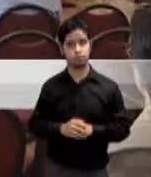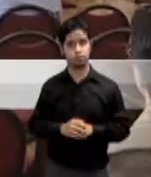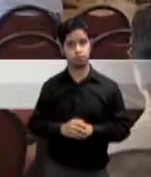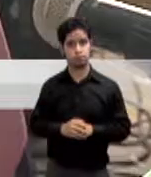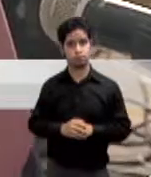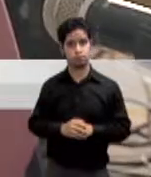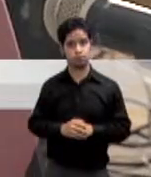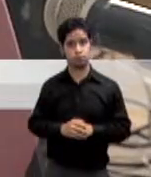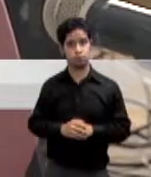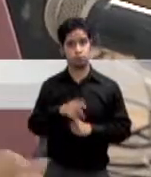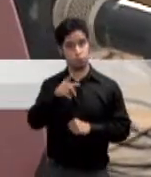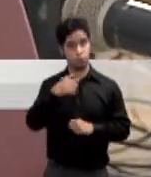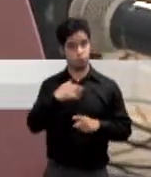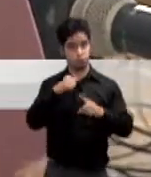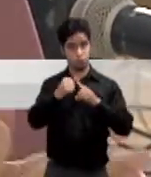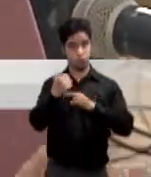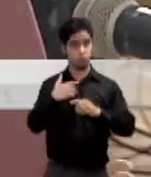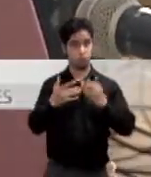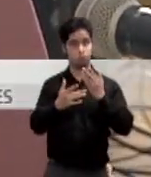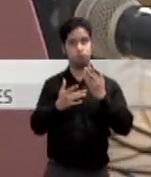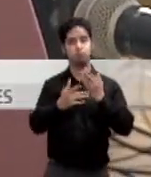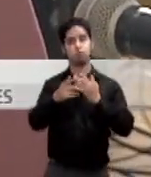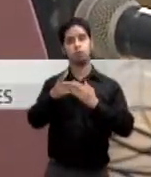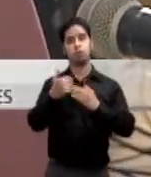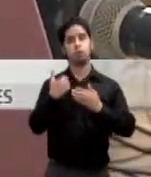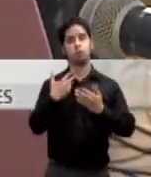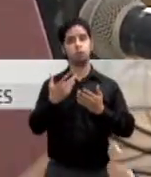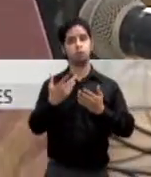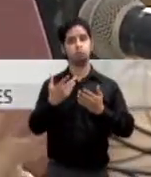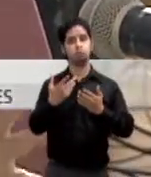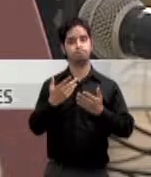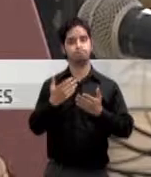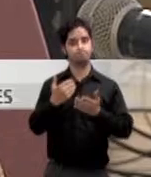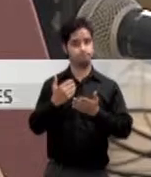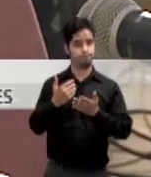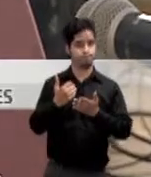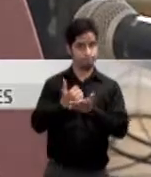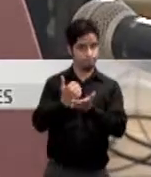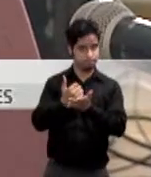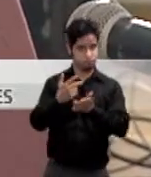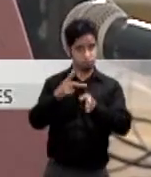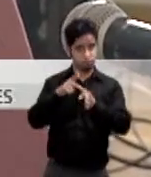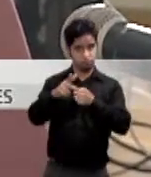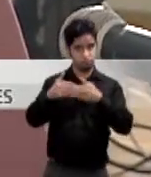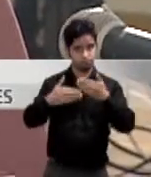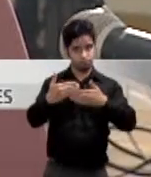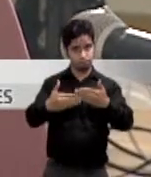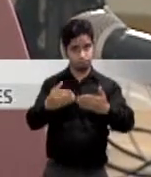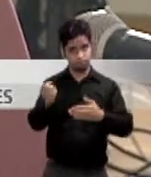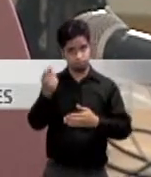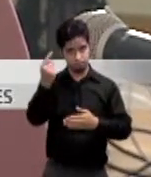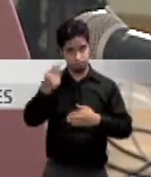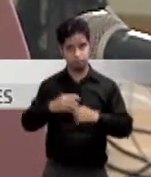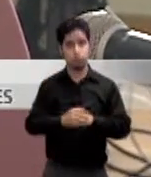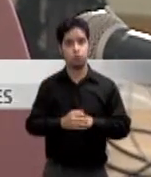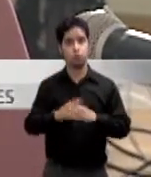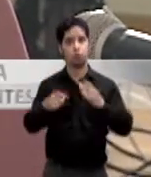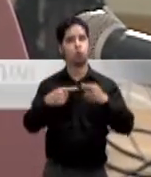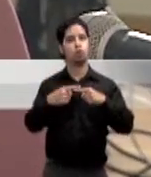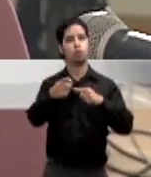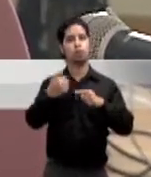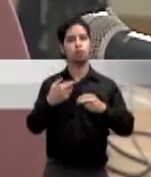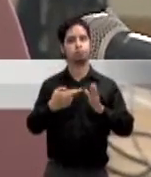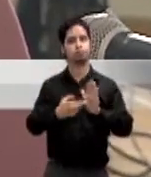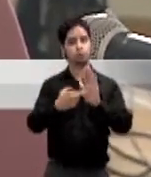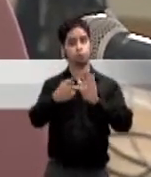¿Un asunto de tecnología? Es tecnología y capacitación. A veces tú vas a representar a un cliente y